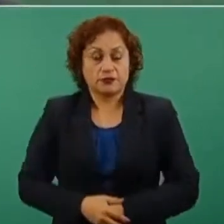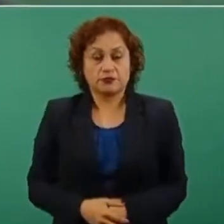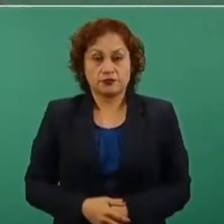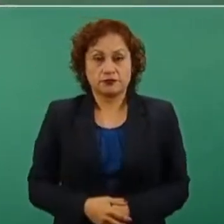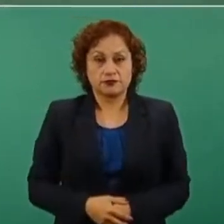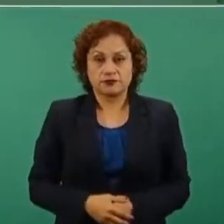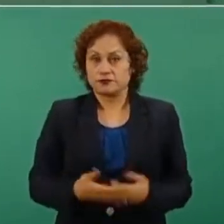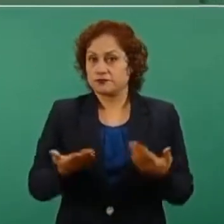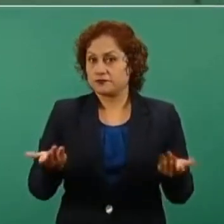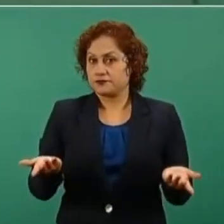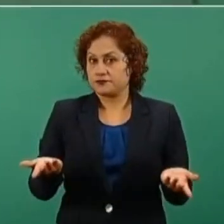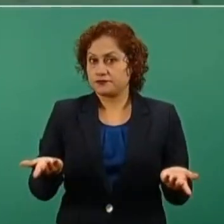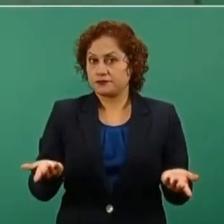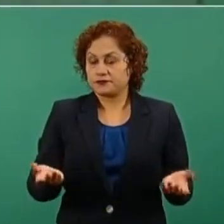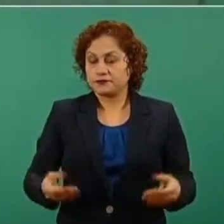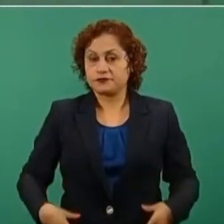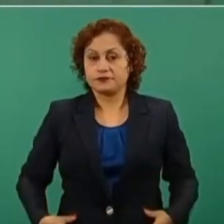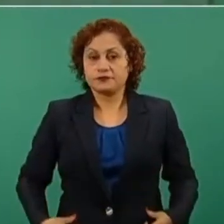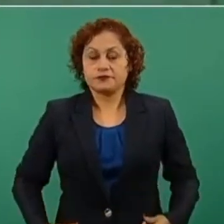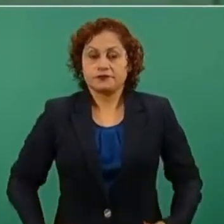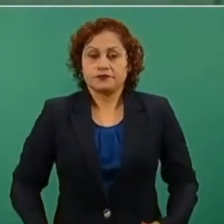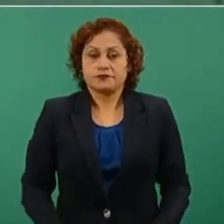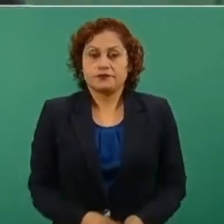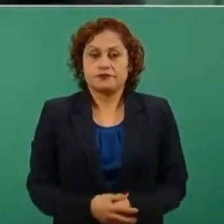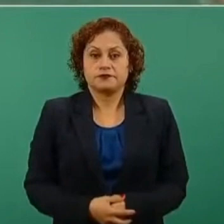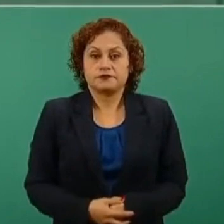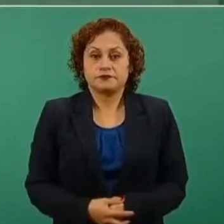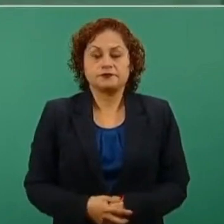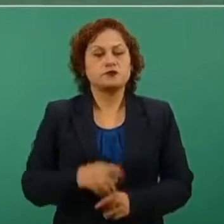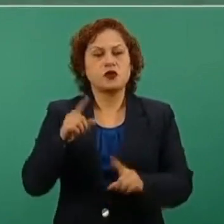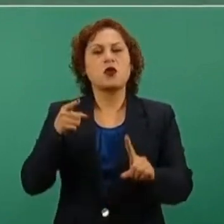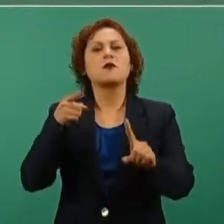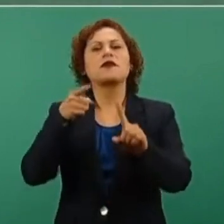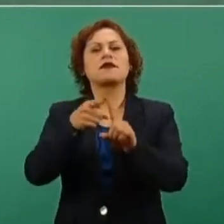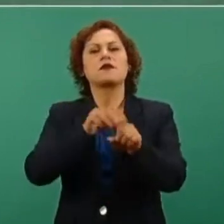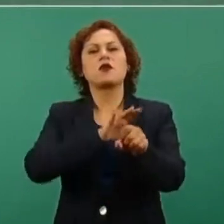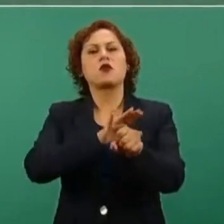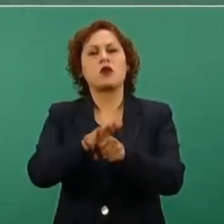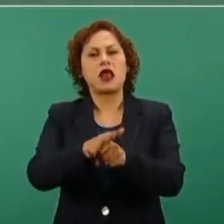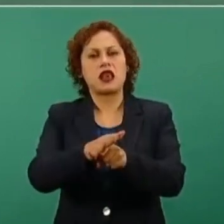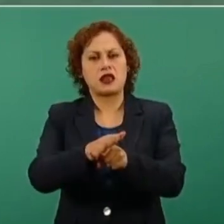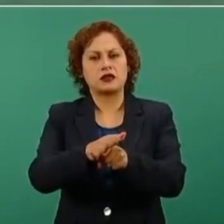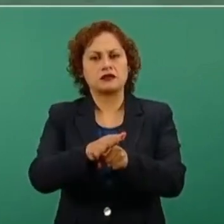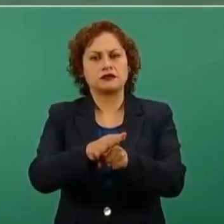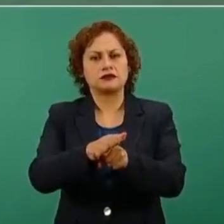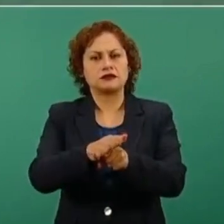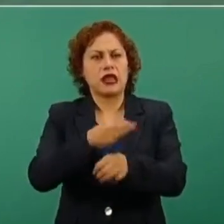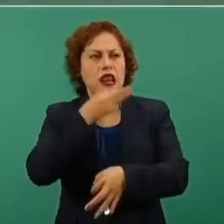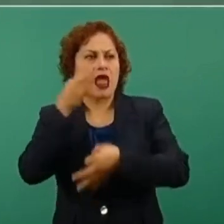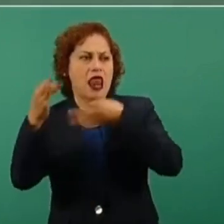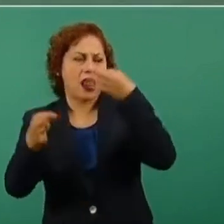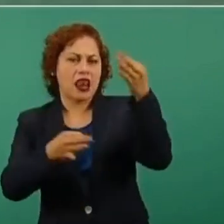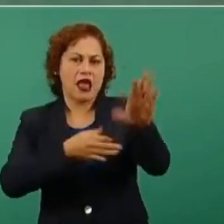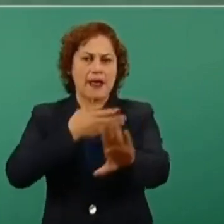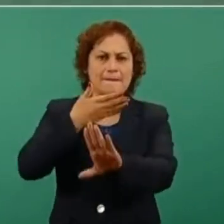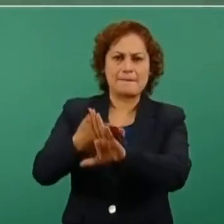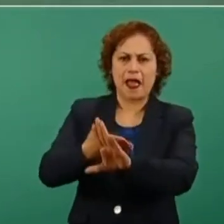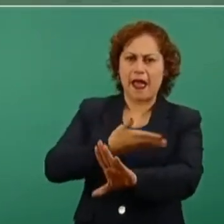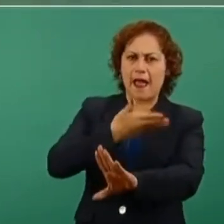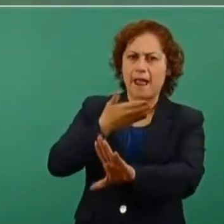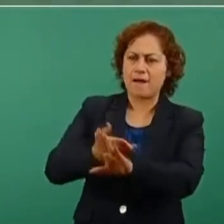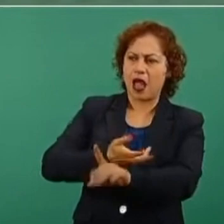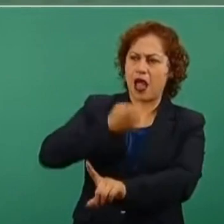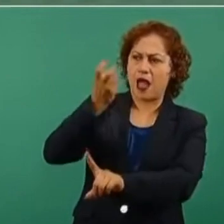buscando es la nota, el desprestigio para el gobierno, para el